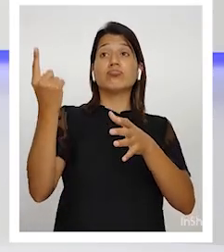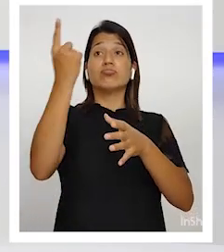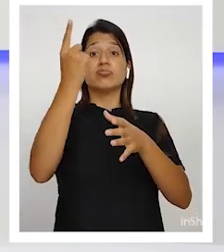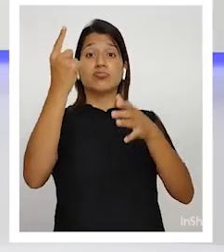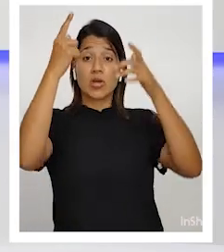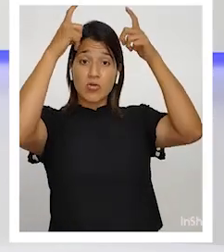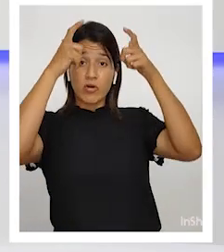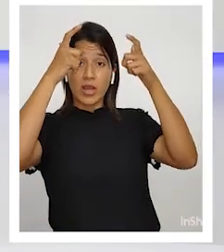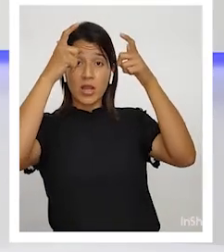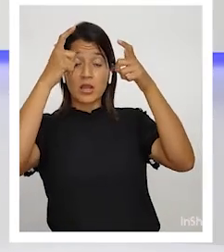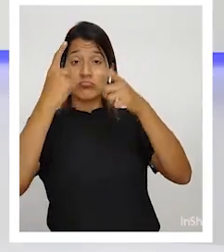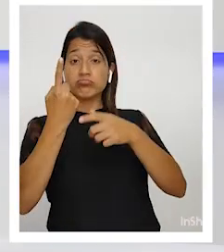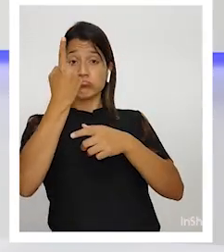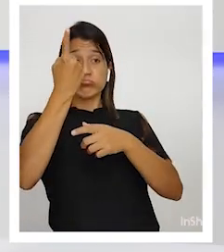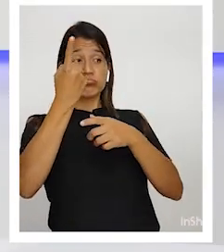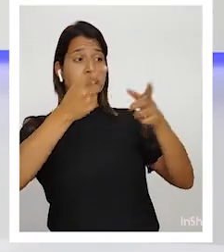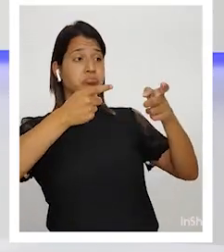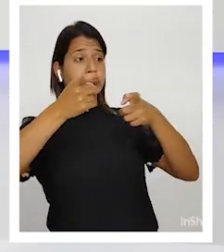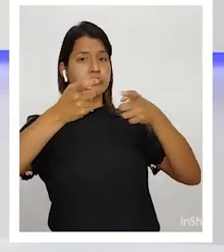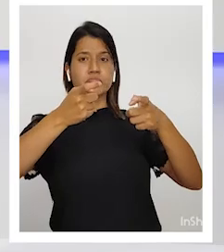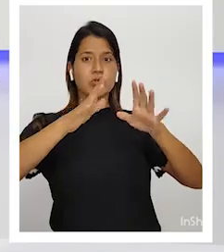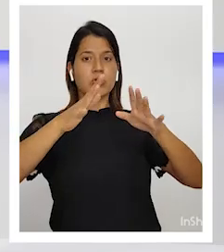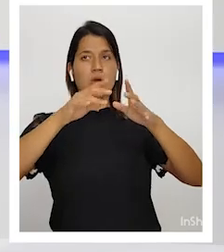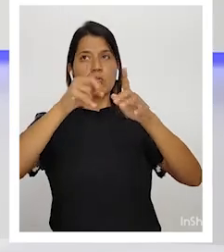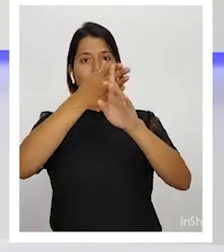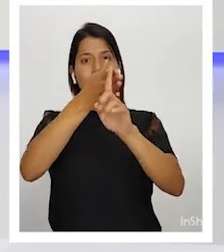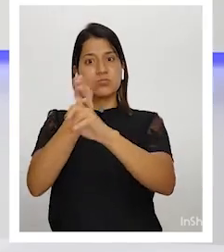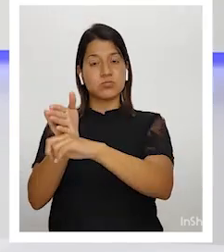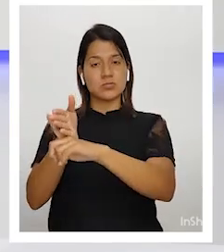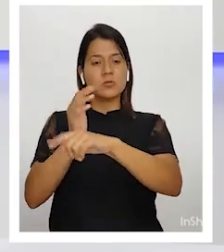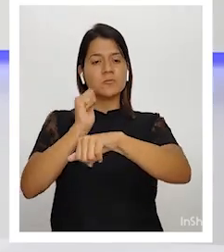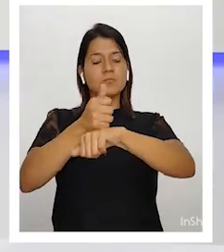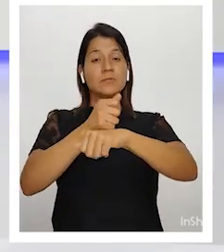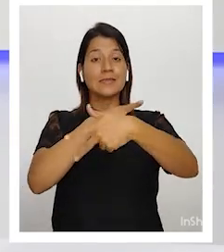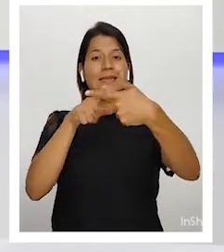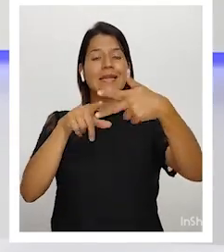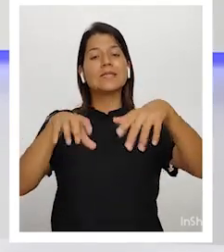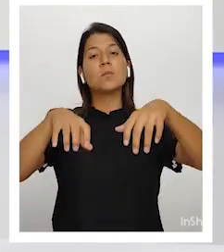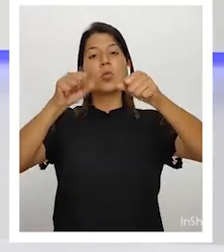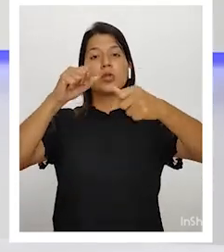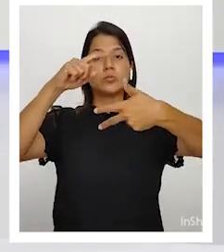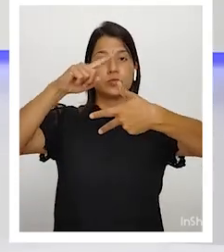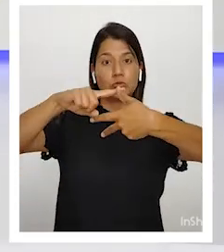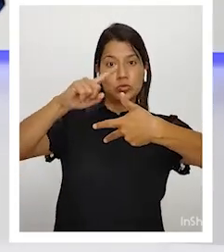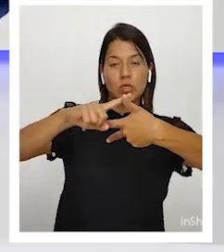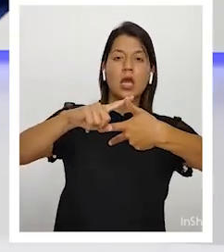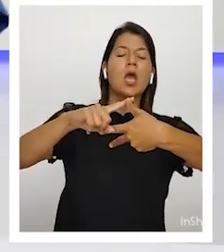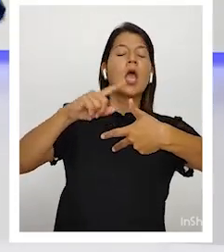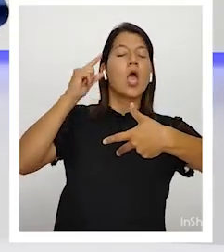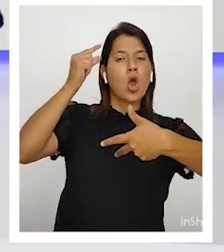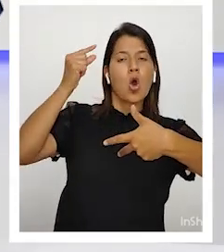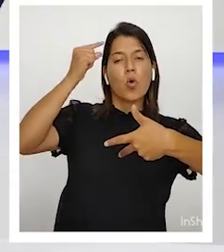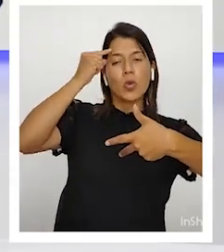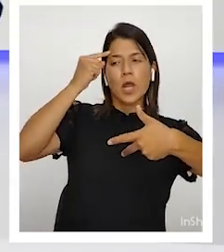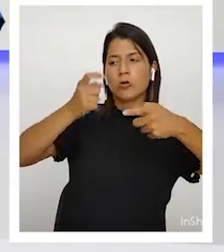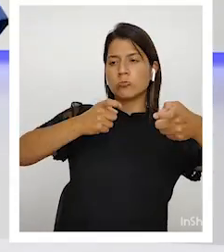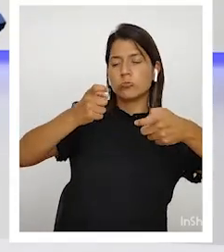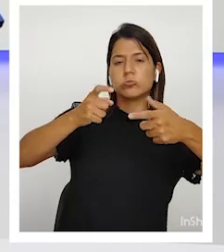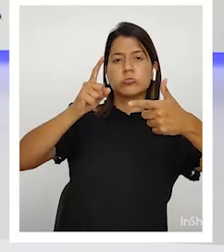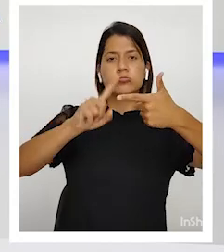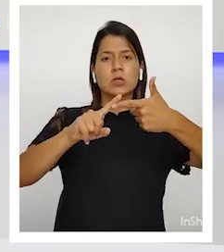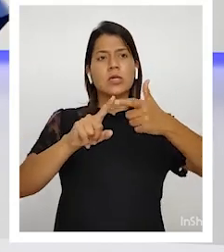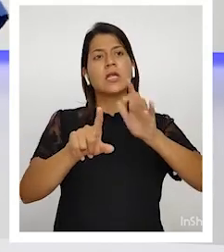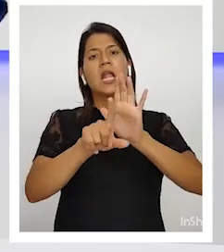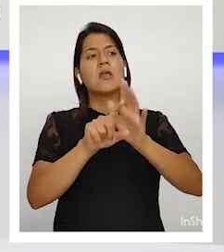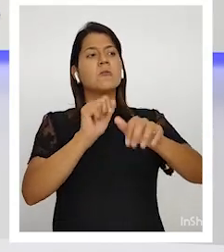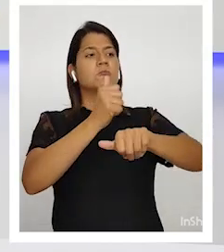ejecuta, el legislativo que elegirla y el judicial que juzga. ¿Verdad? Todo perfecto. Y unos compensan a los otros.